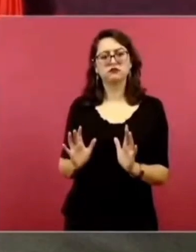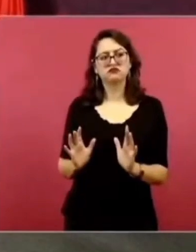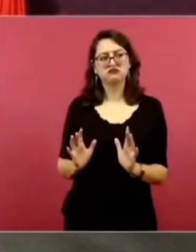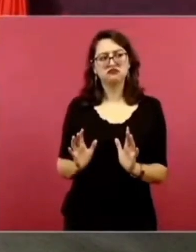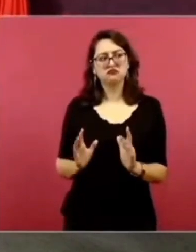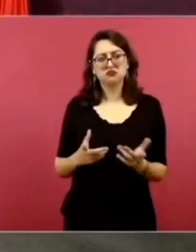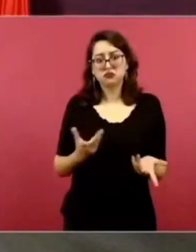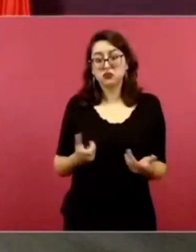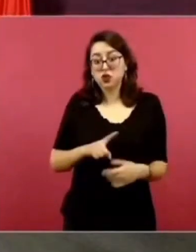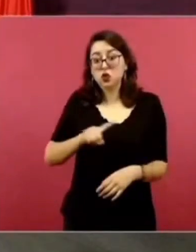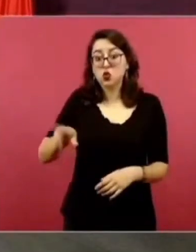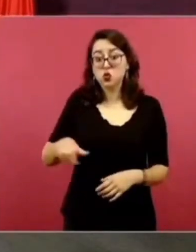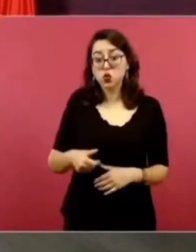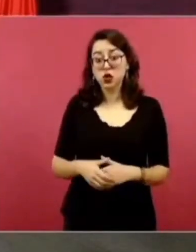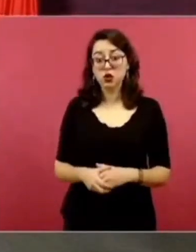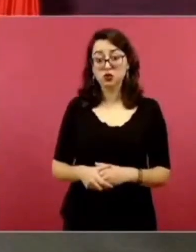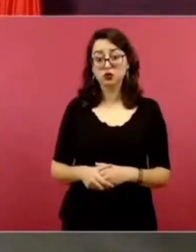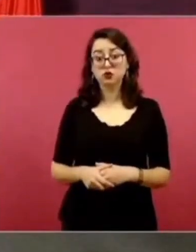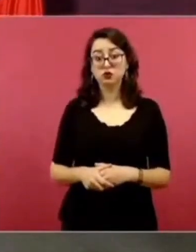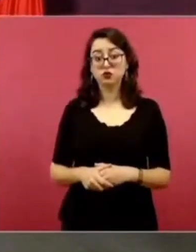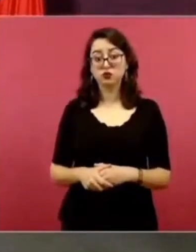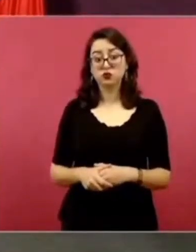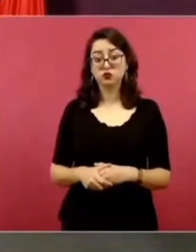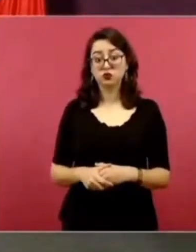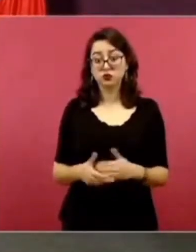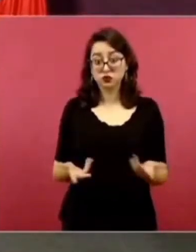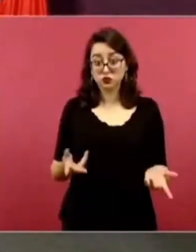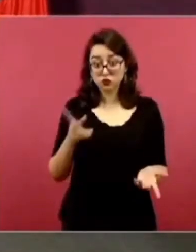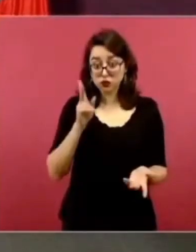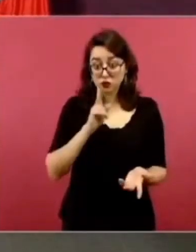dependencias responsables. sigue en el activo.